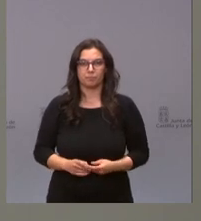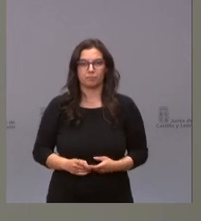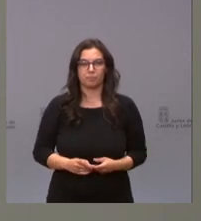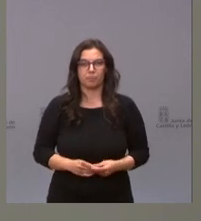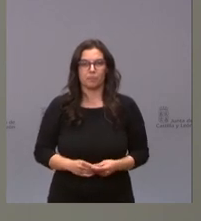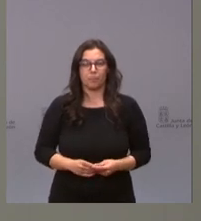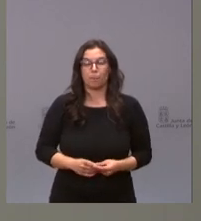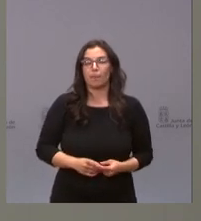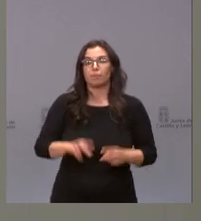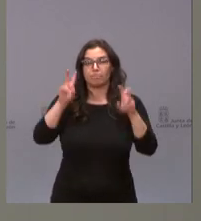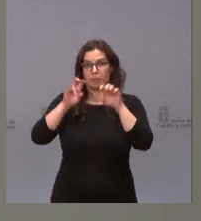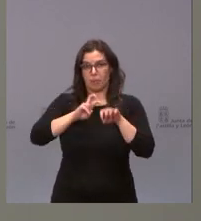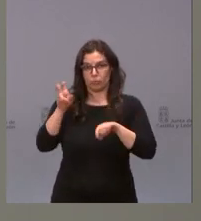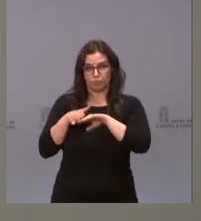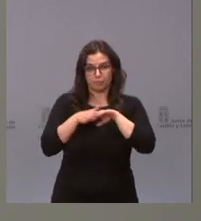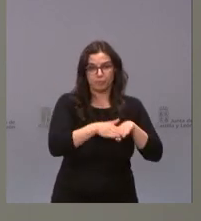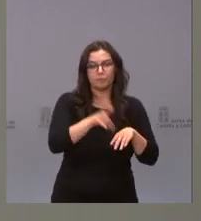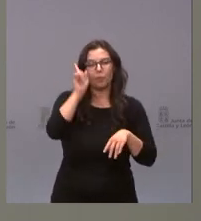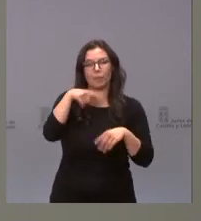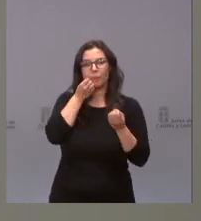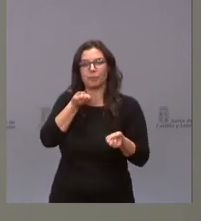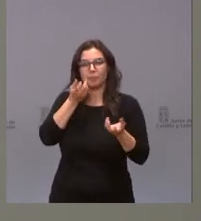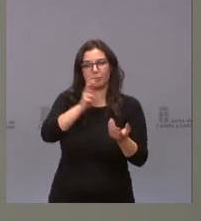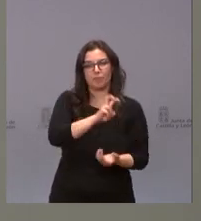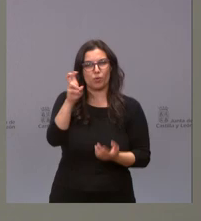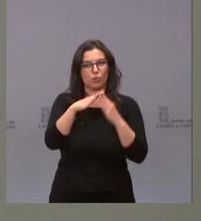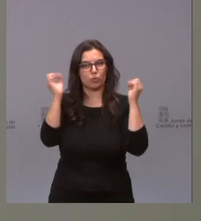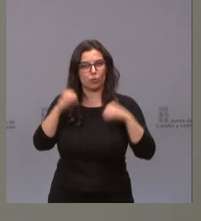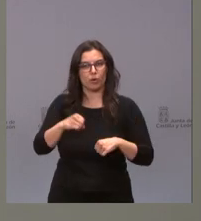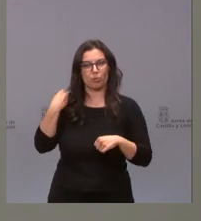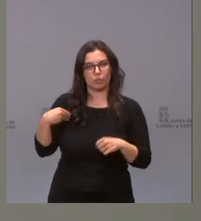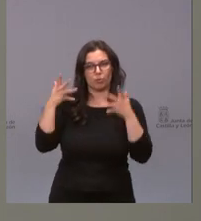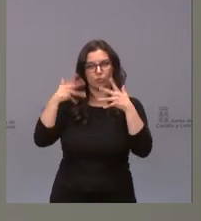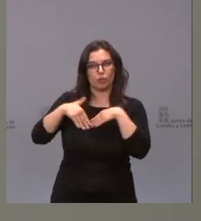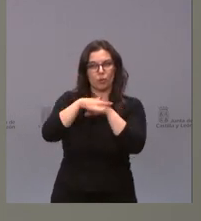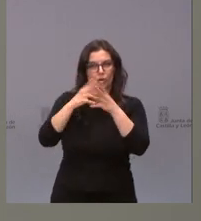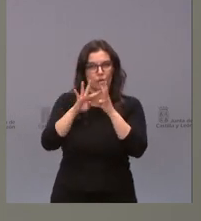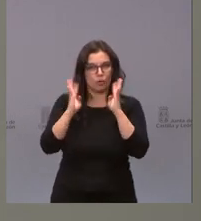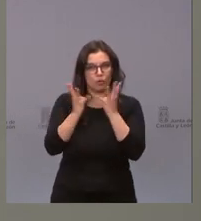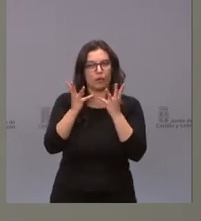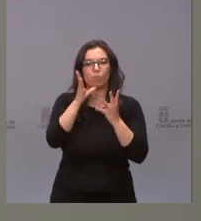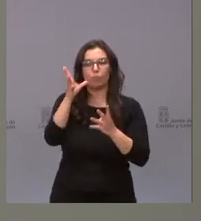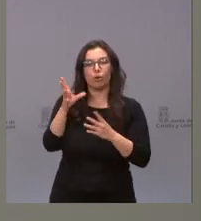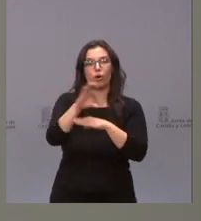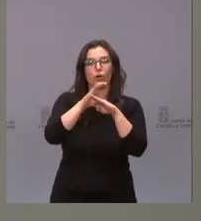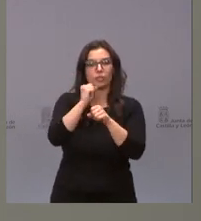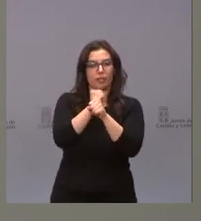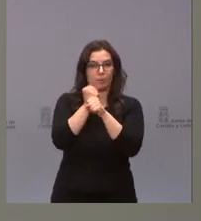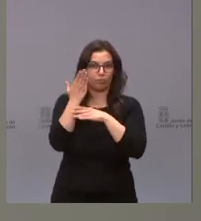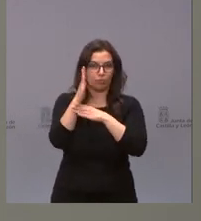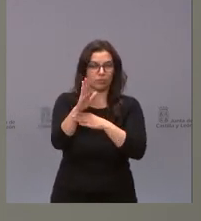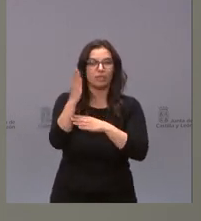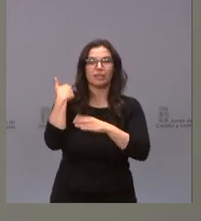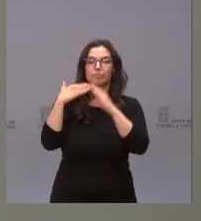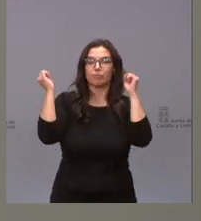En otro orden de cosas, informarles además de otros acuerdos adoptados en el Consejo de Gobierno, a propuesta de la Consejería de Empleo e Industria. Hemos